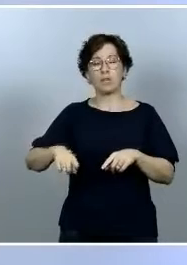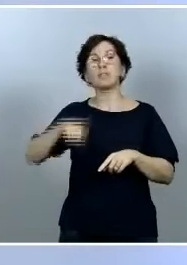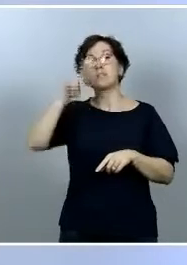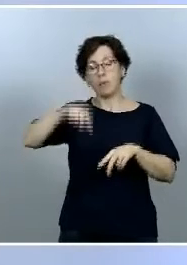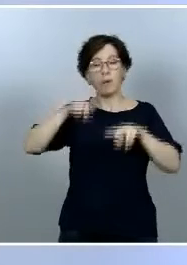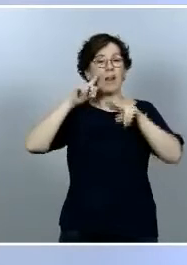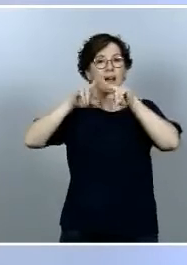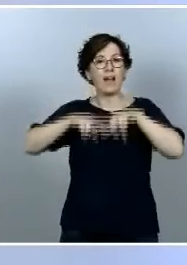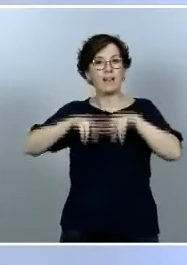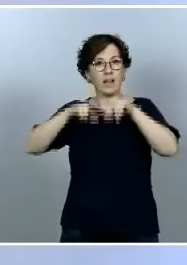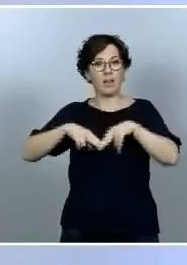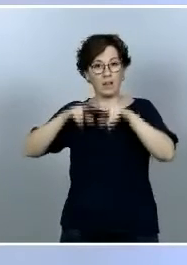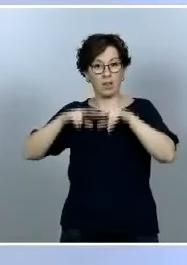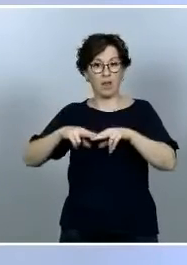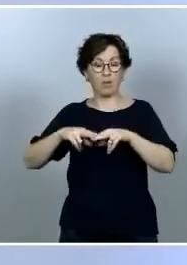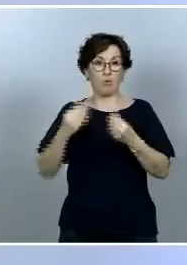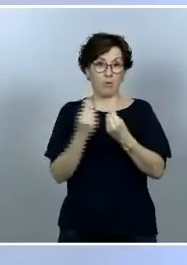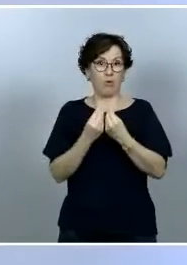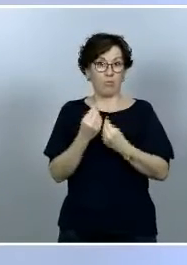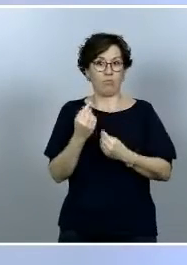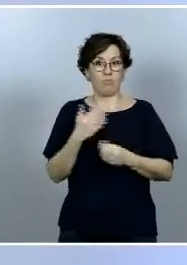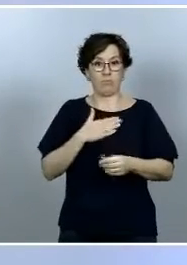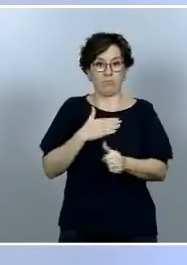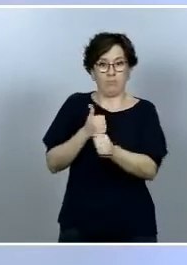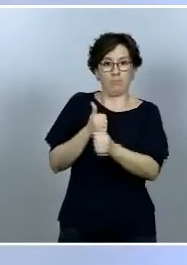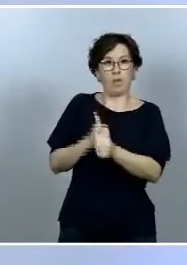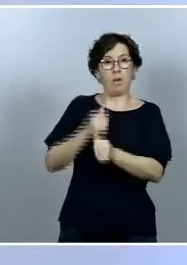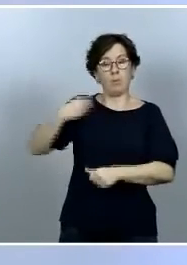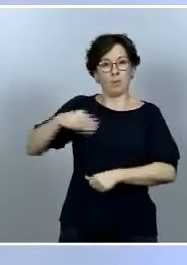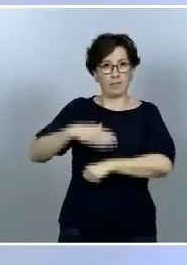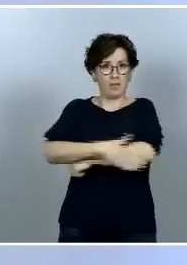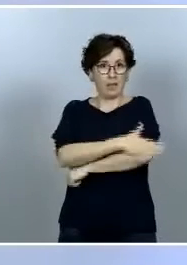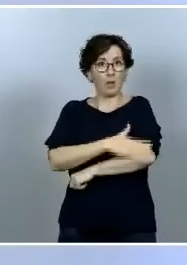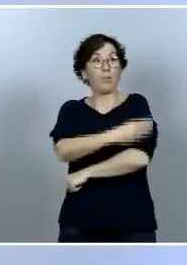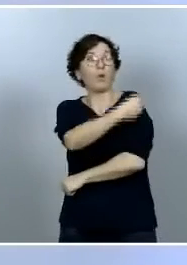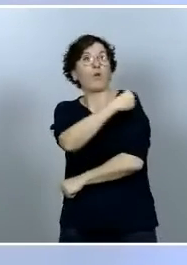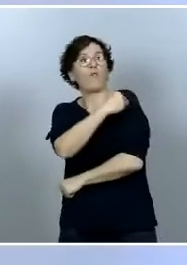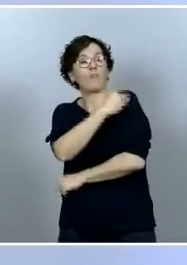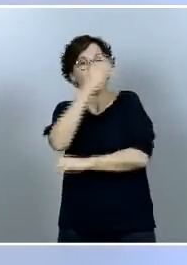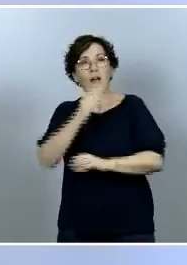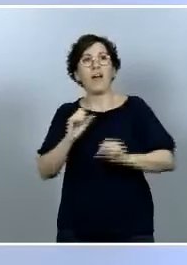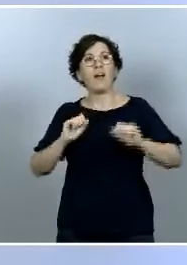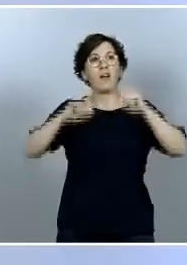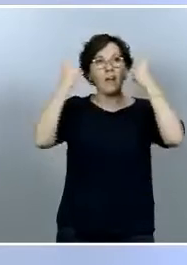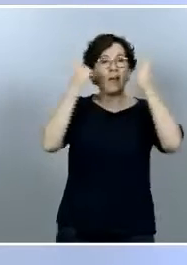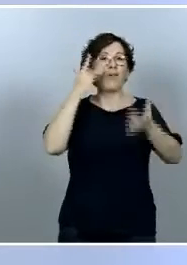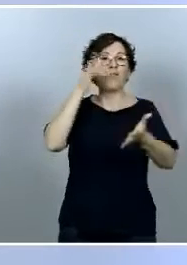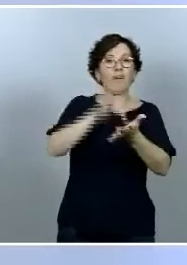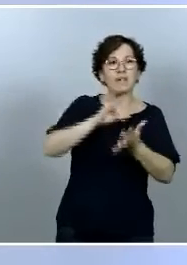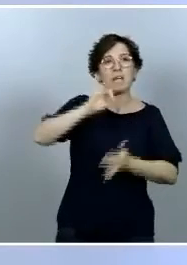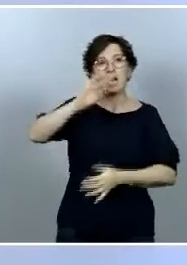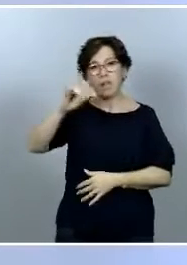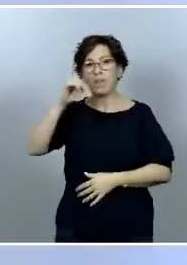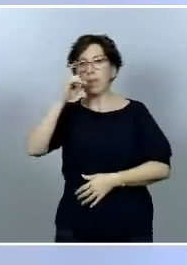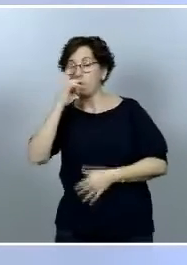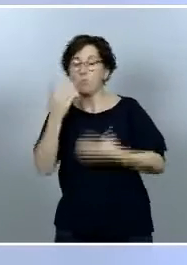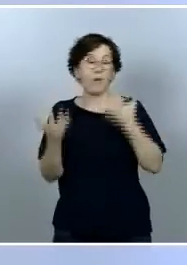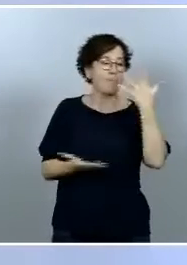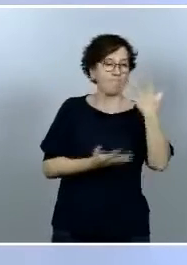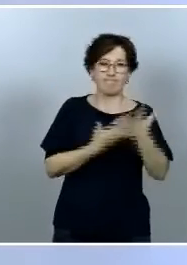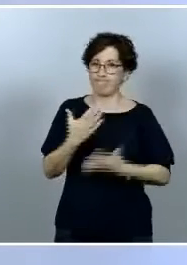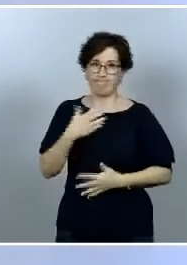dirección del presidente del gobierno lo que usted me ha preguntado no le puedo confirmar ninguna fecha ni el 15 de junio ni ninguna otra fecha dependerá